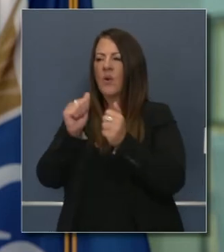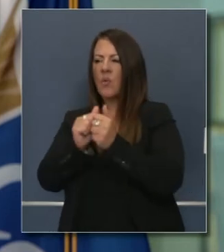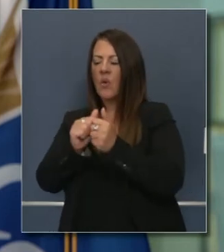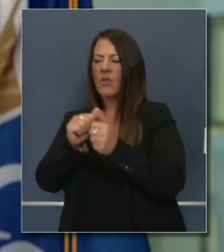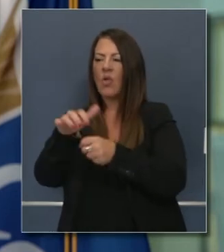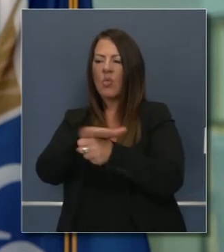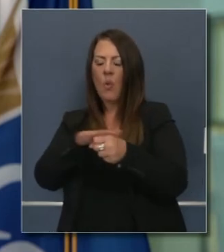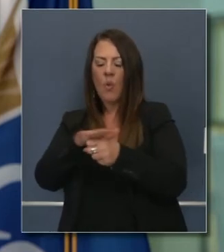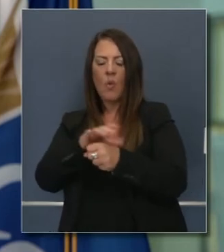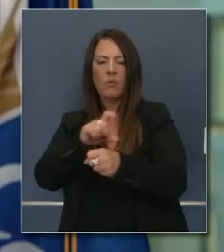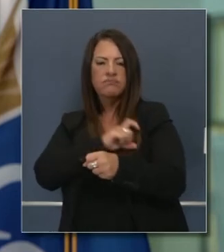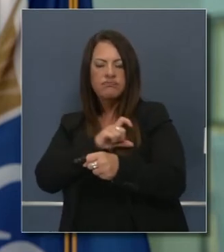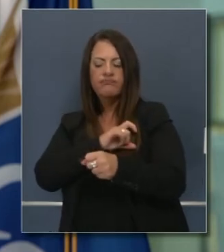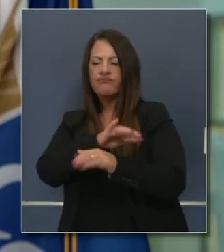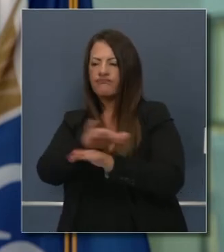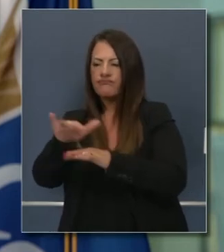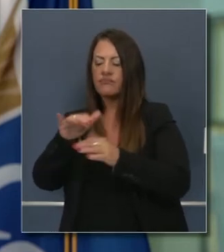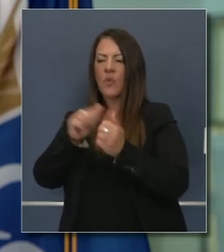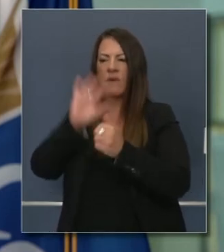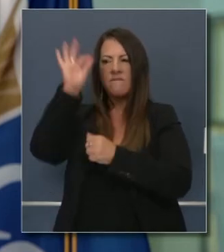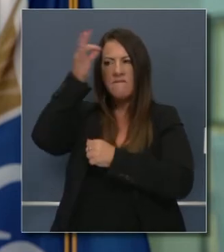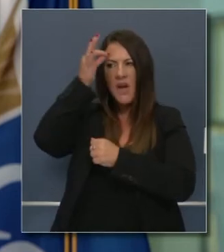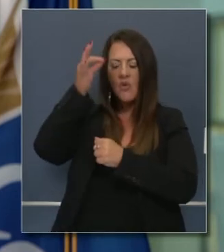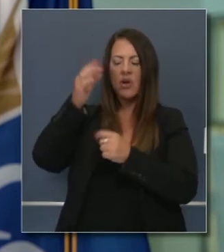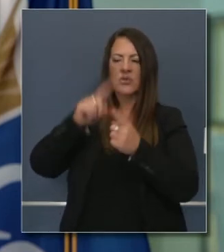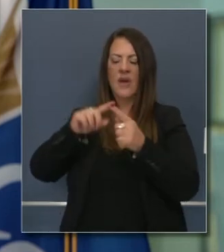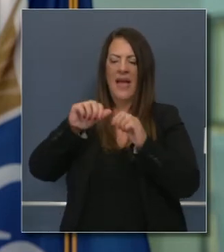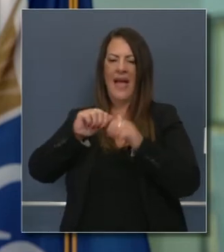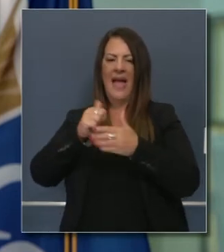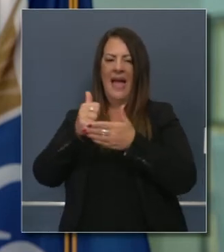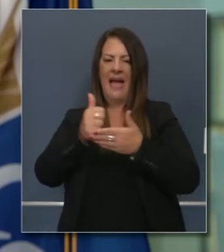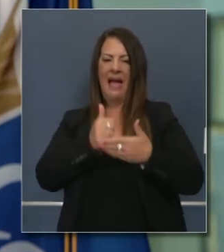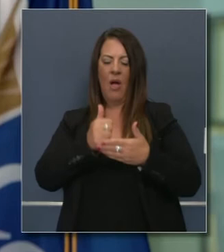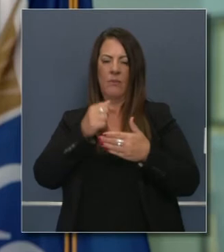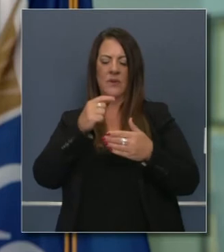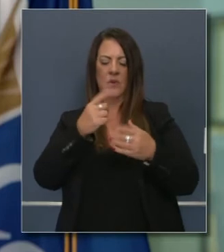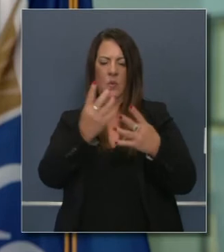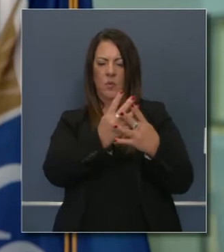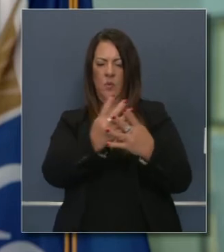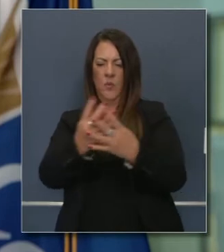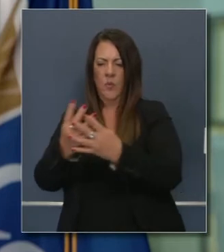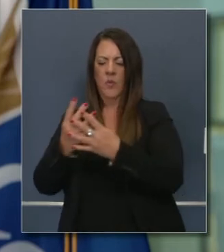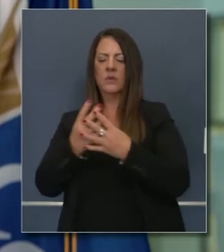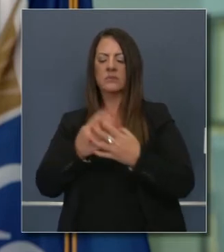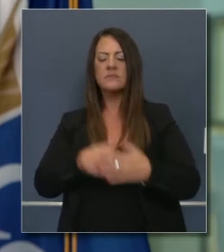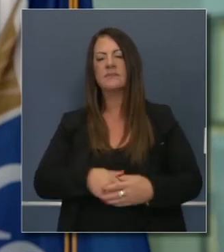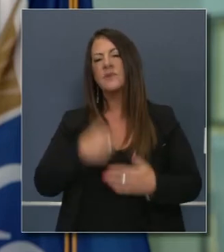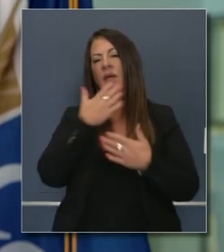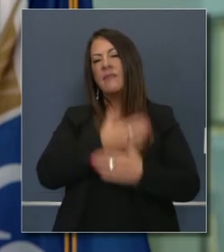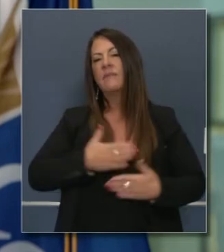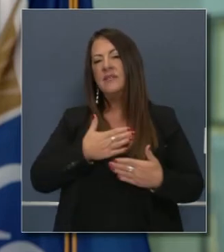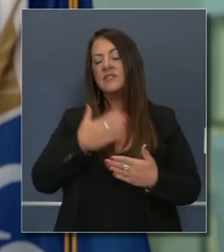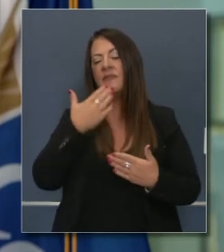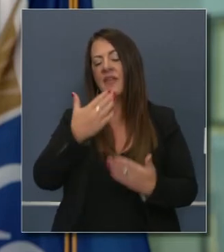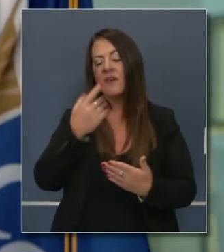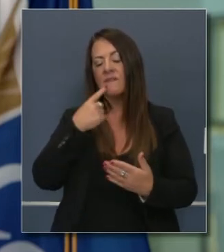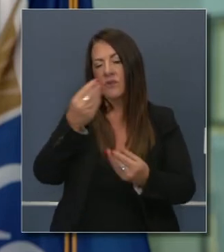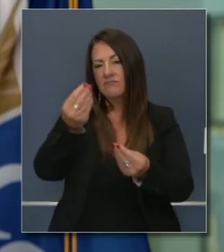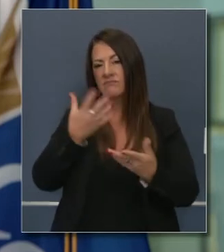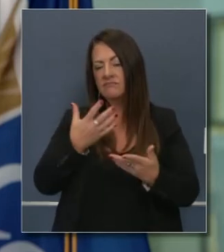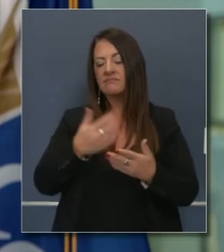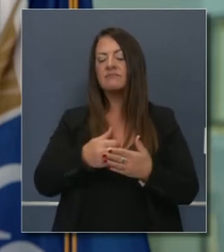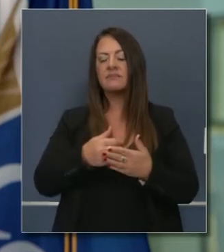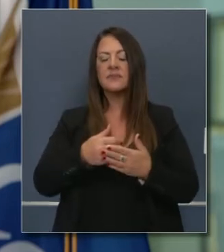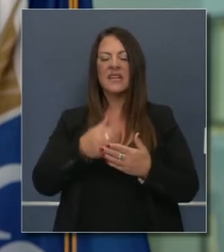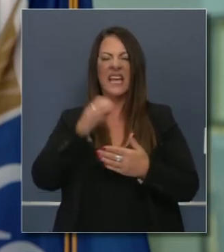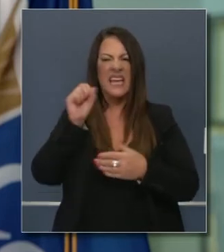autoridades federales también a través de jurisdicciones para tratar de resolver esto y eliminarlo. Le agradezco mucho mencionarlo